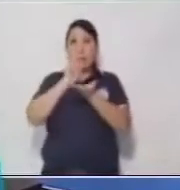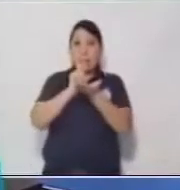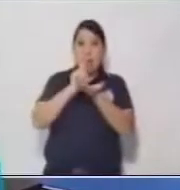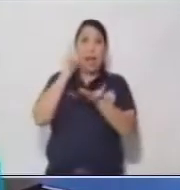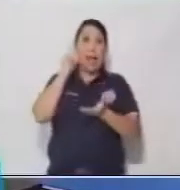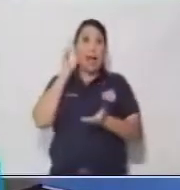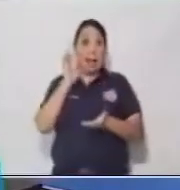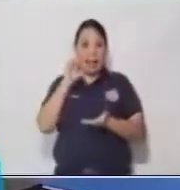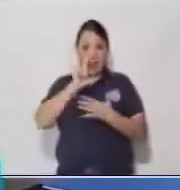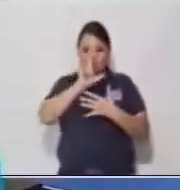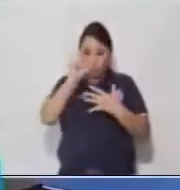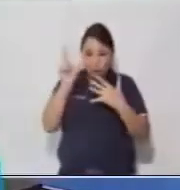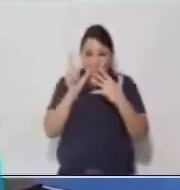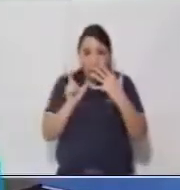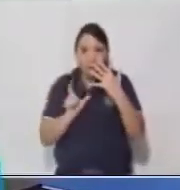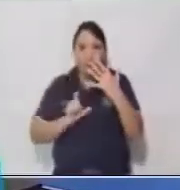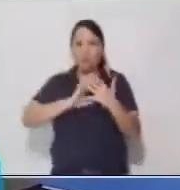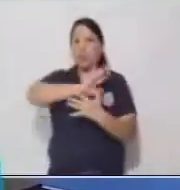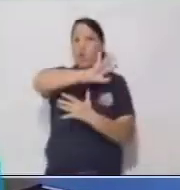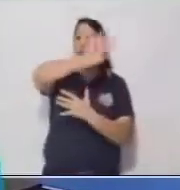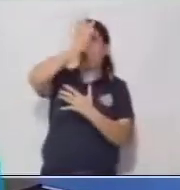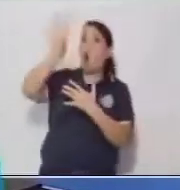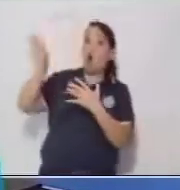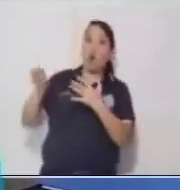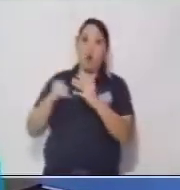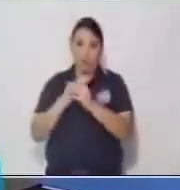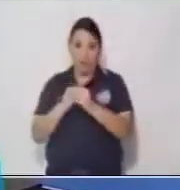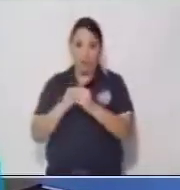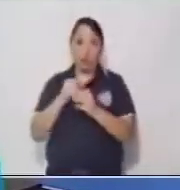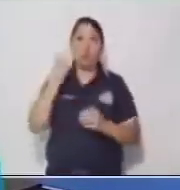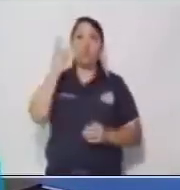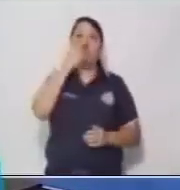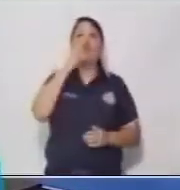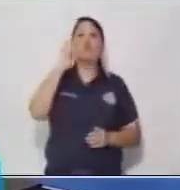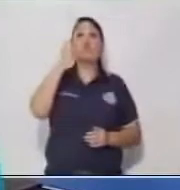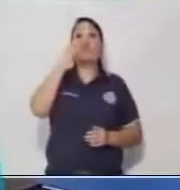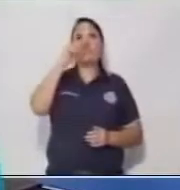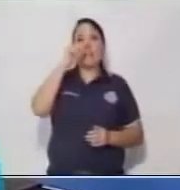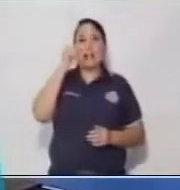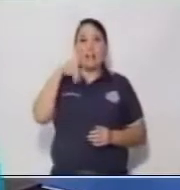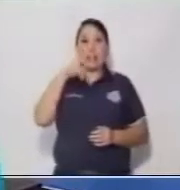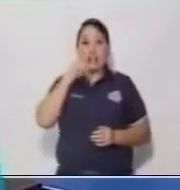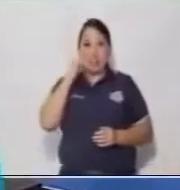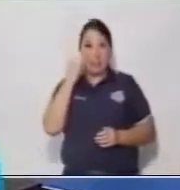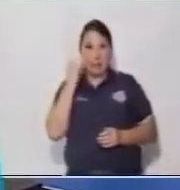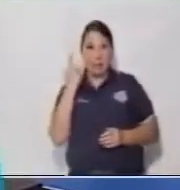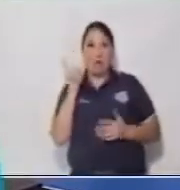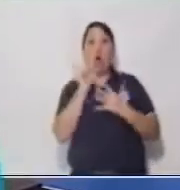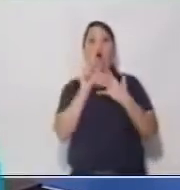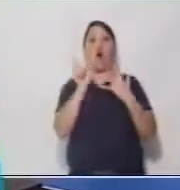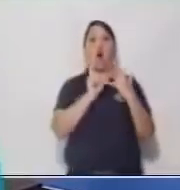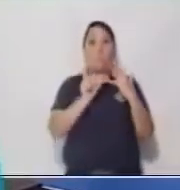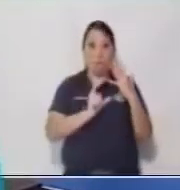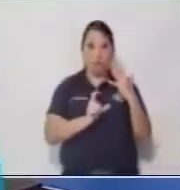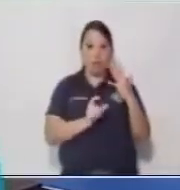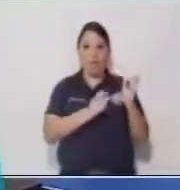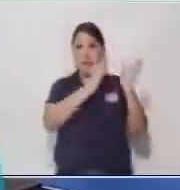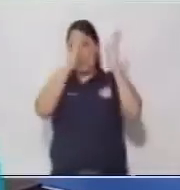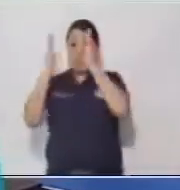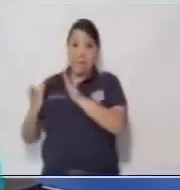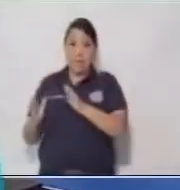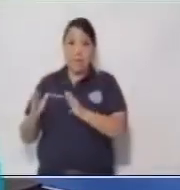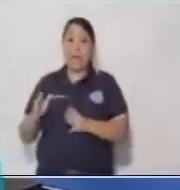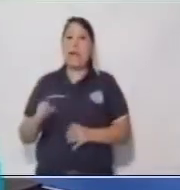gel, todo son sustantivos comunes. Muy bien. Y para